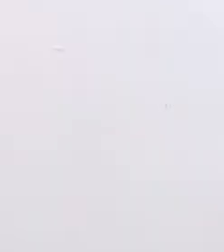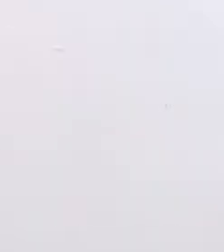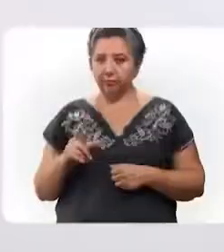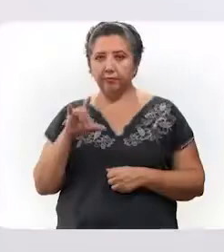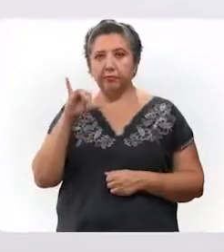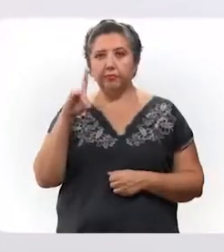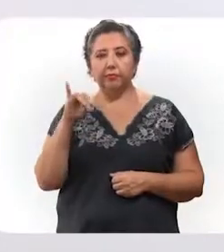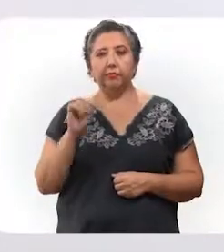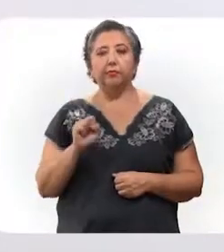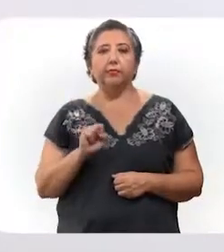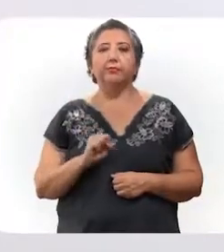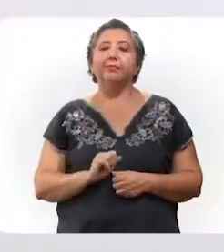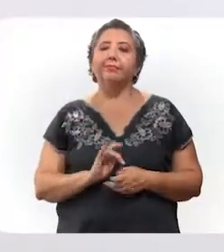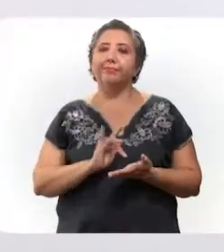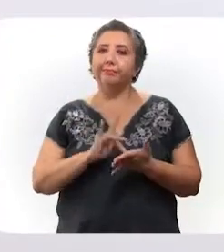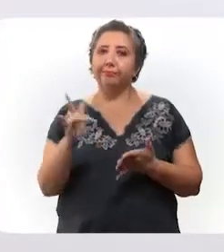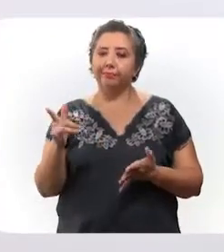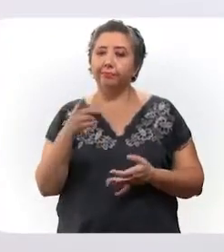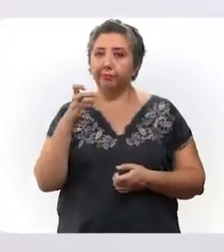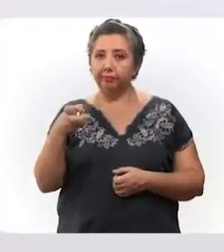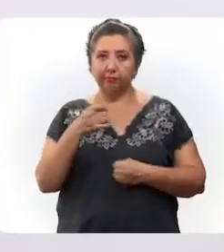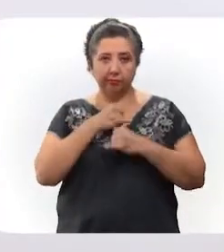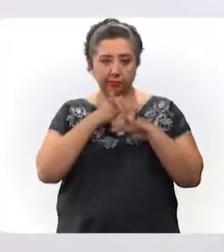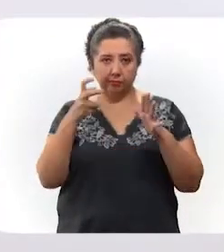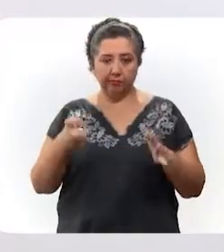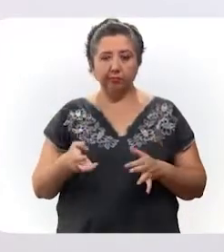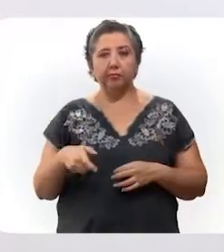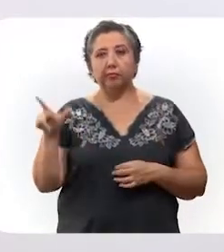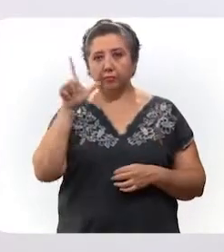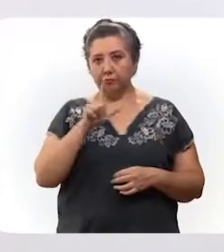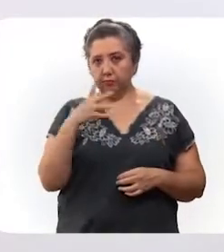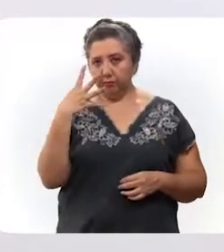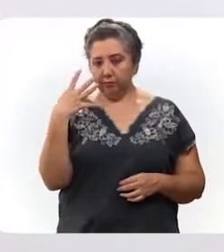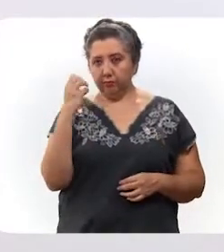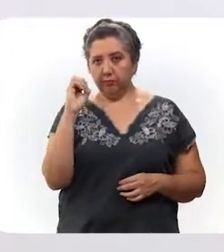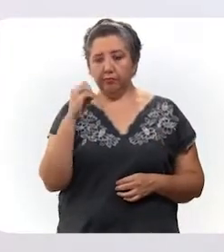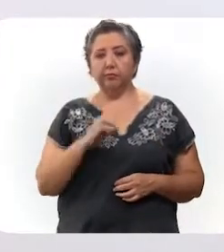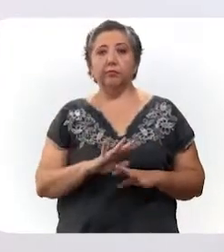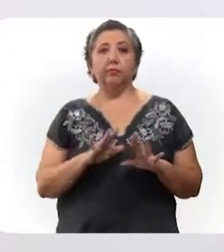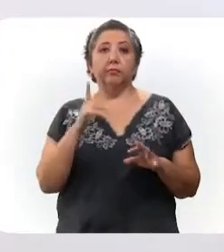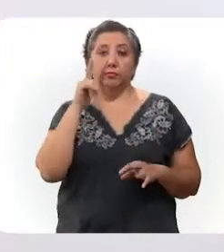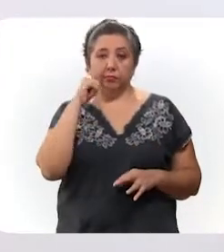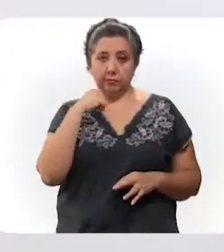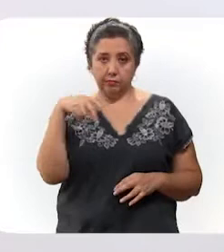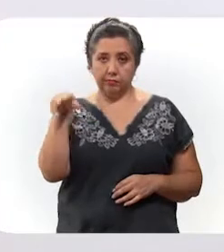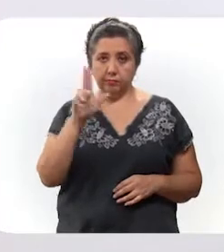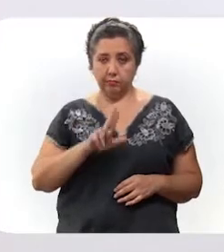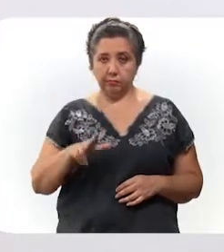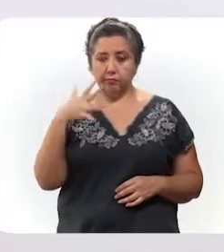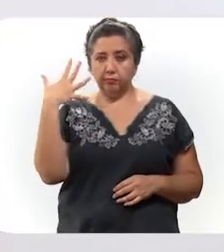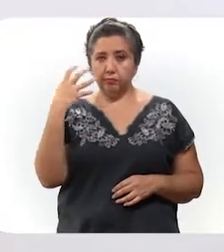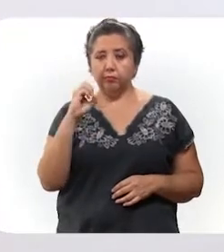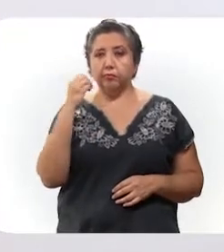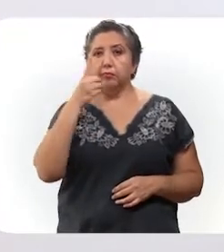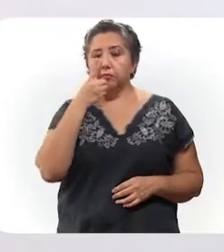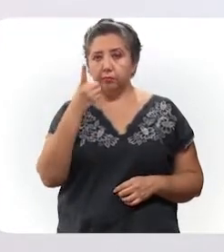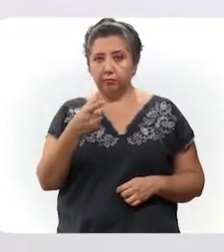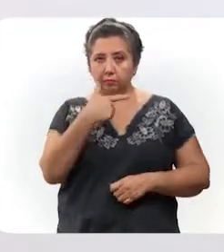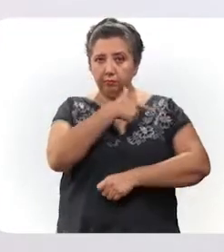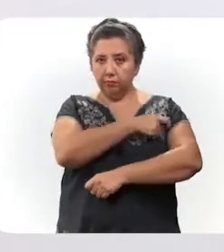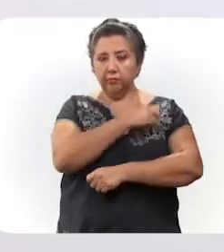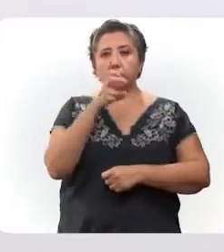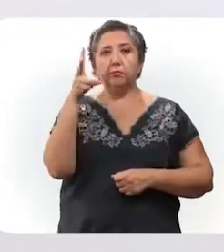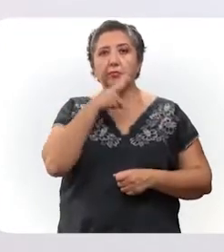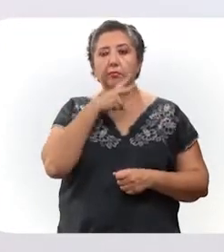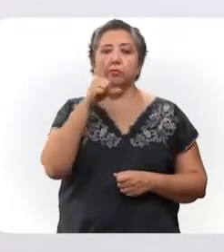por favor. Gracias, doctora Anaí. Este es el parte médico de este lunes 4 de octubre. Mañana, martes 5 de octubre, se aplicará la vacuna en Valladolid,